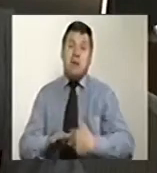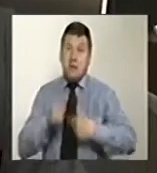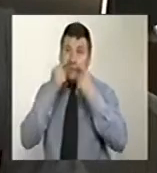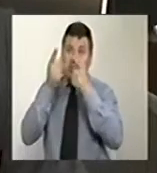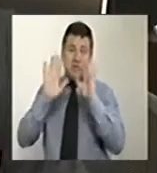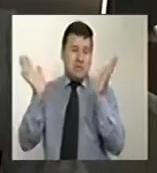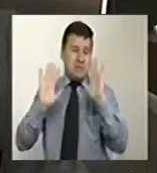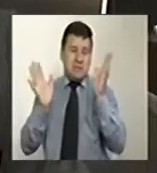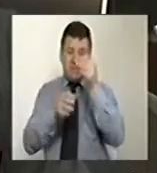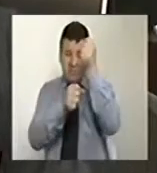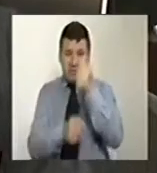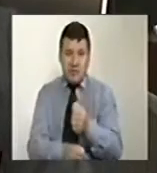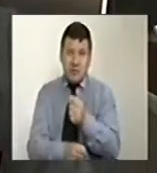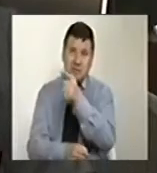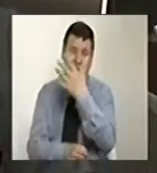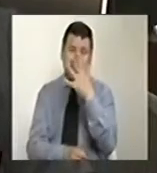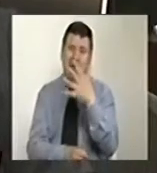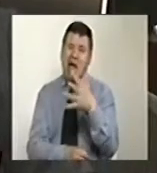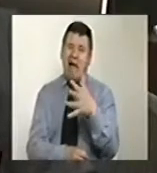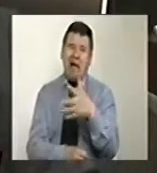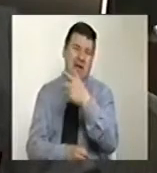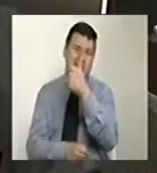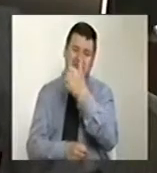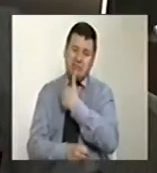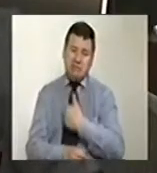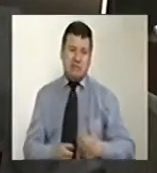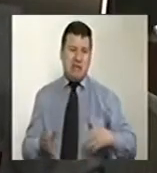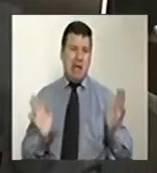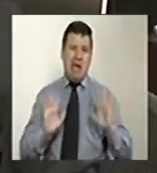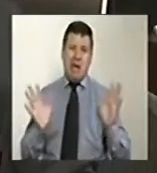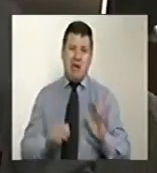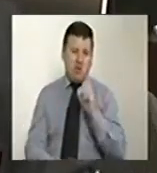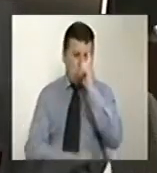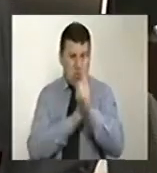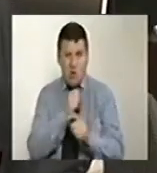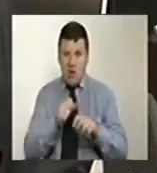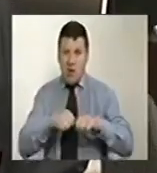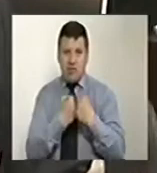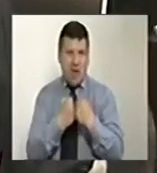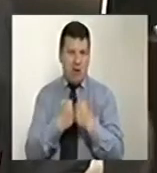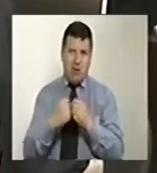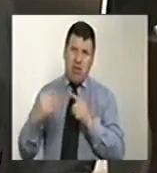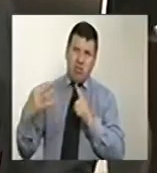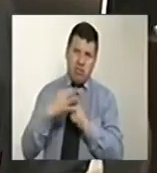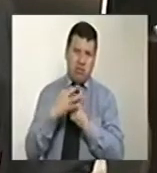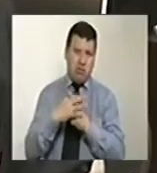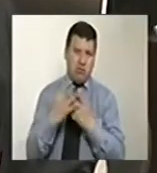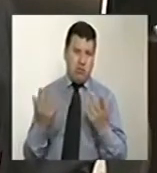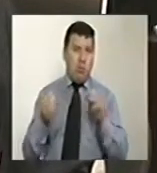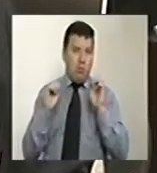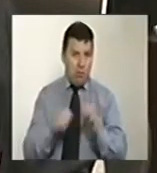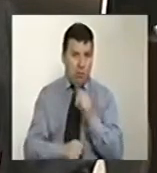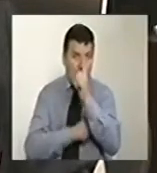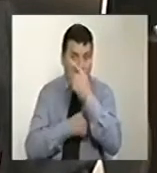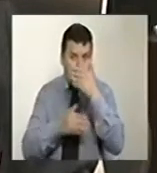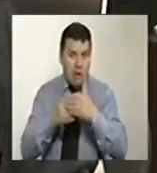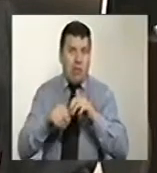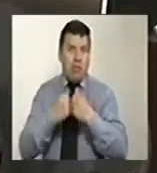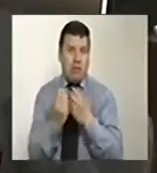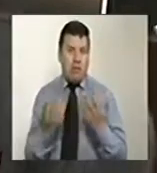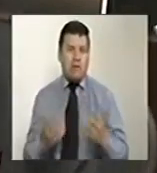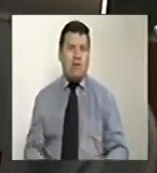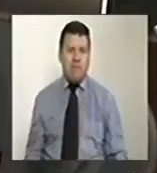tenido esta patria, mucho tiempo, en un año es mucho el daño que Juan Manuel Santos le puede hacer al país.